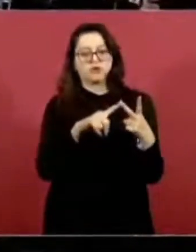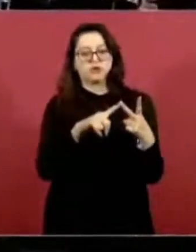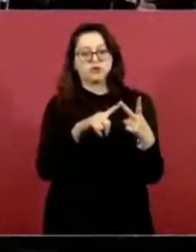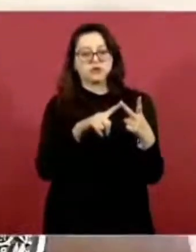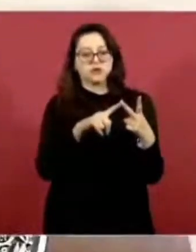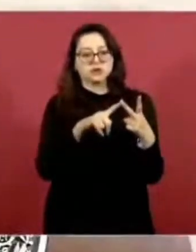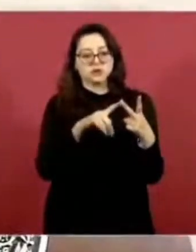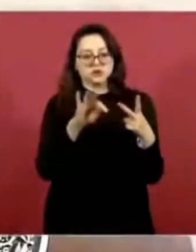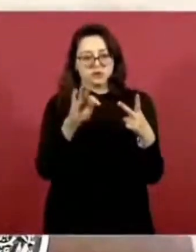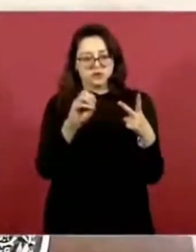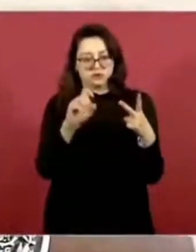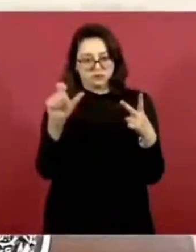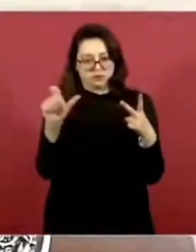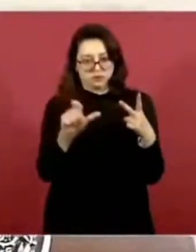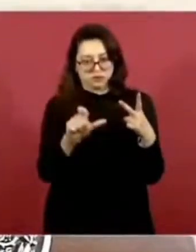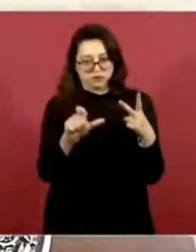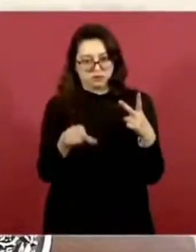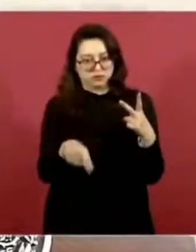Fox.